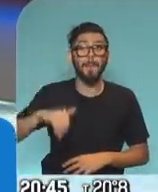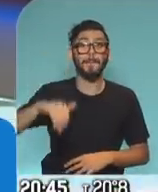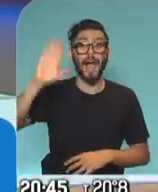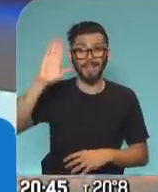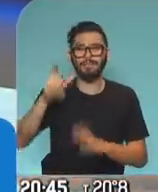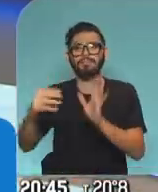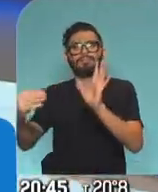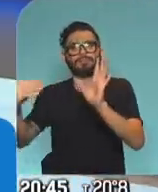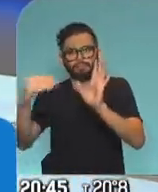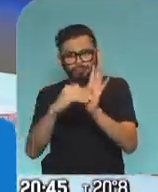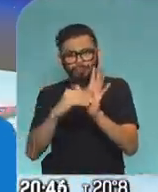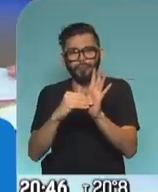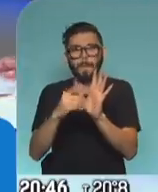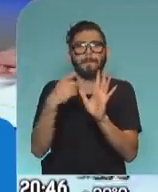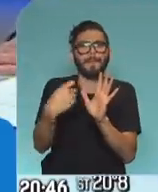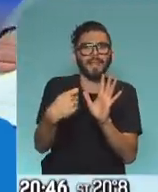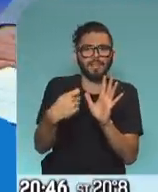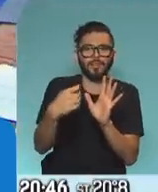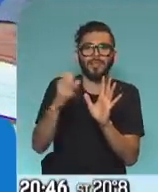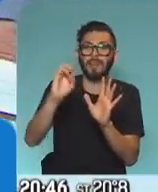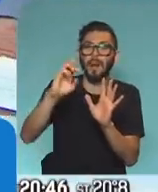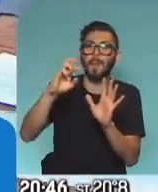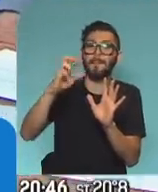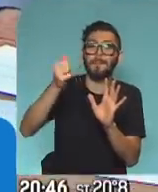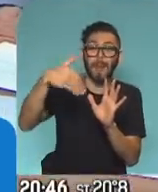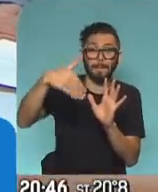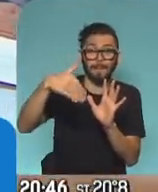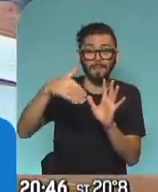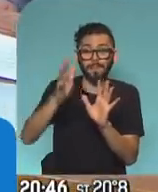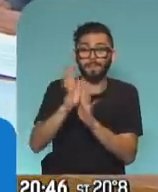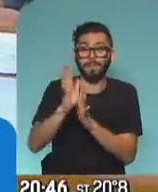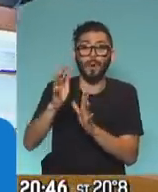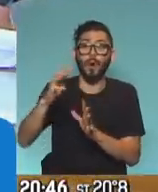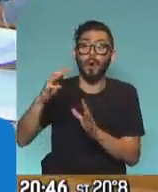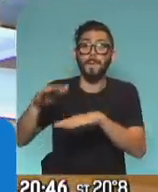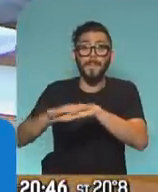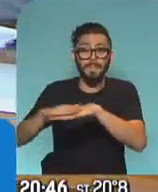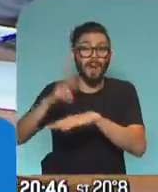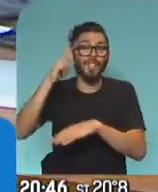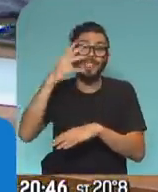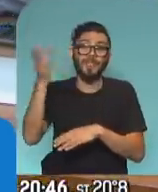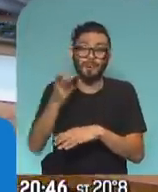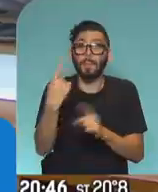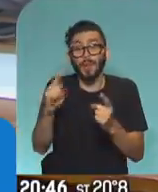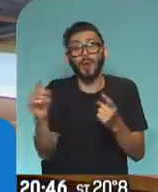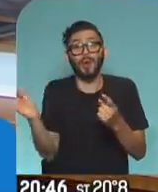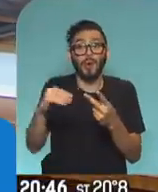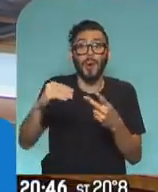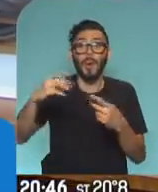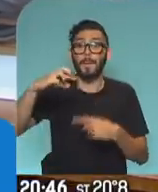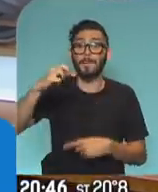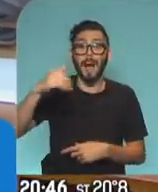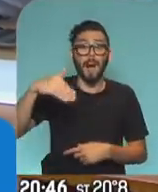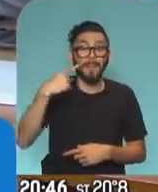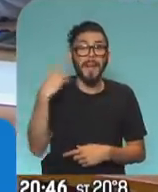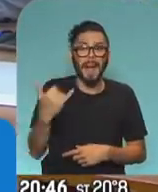adulto mayor, es una pensión que es el 80% de la mínima, pero tiene PAMI, la buena noticia es que tiene PAMI, así que puede acercarse